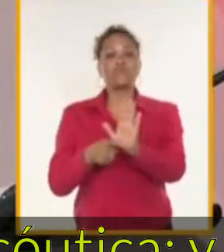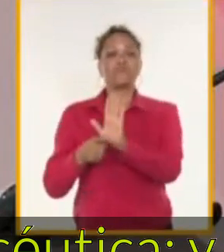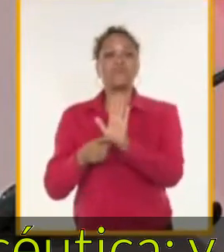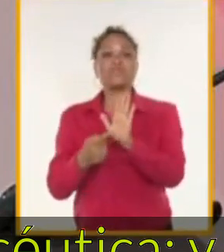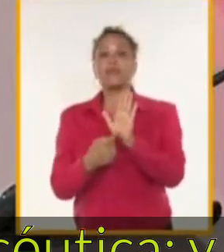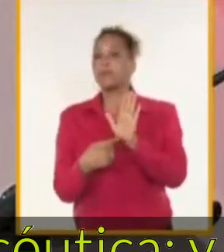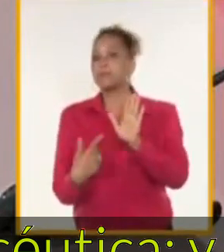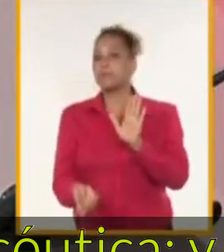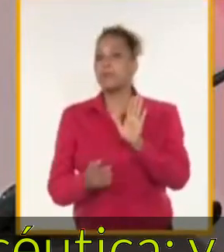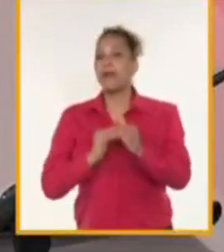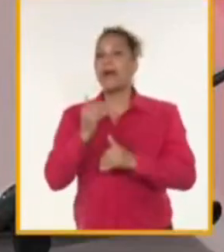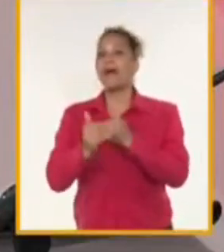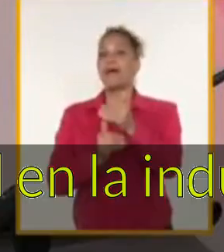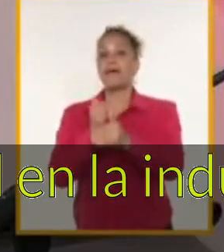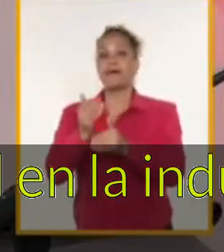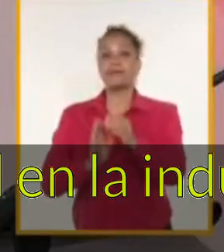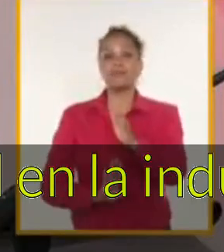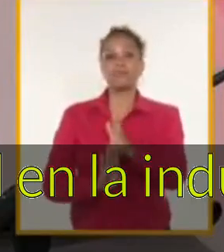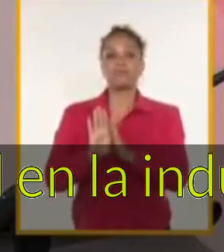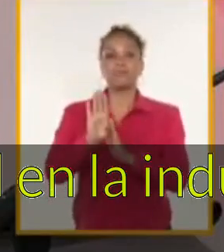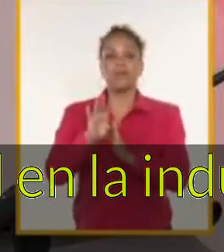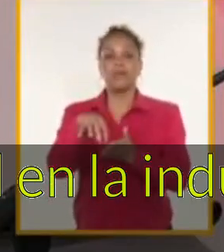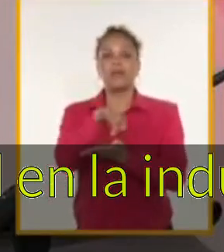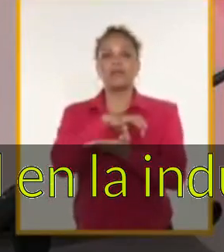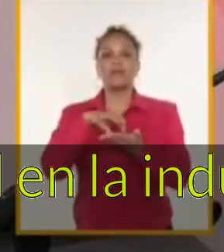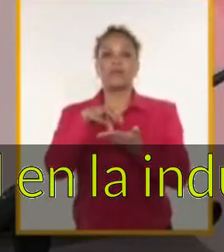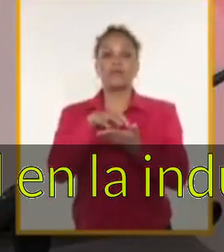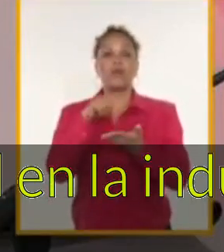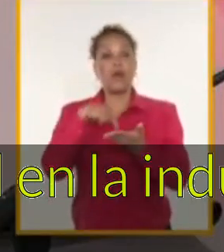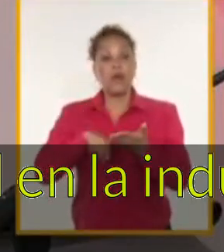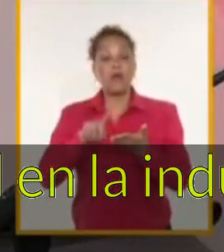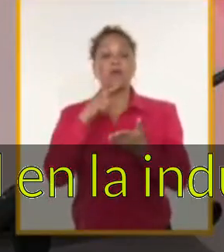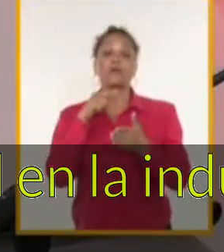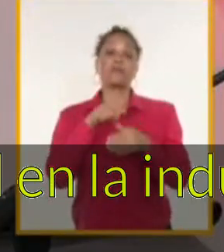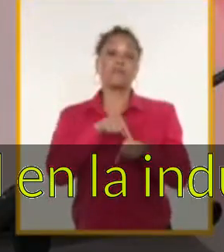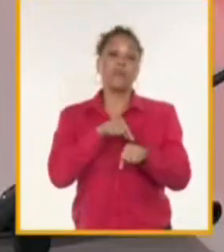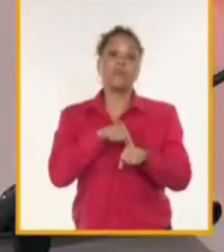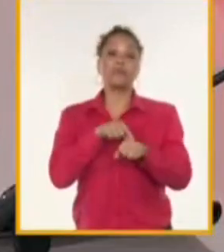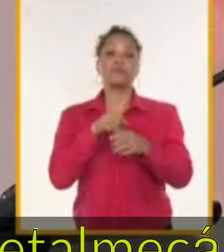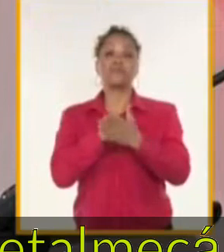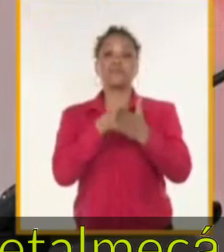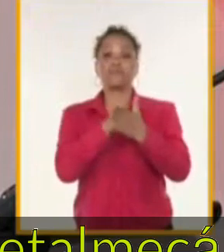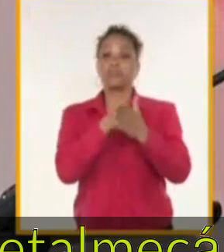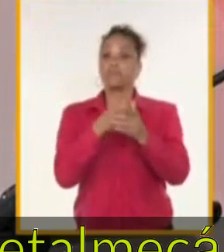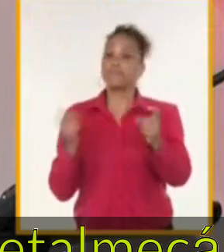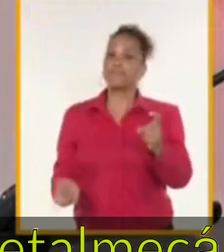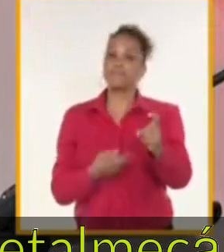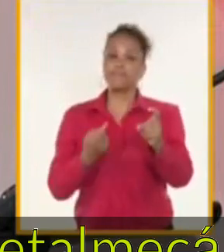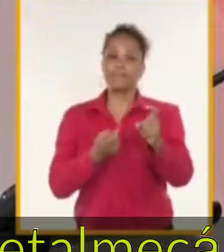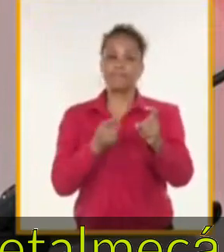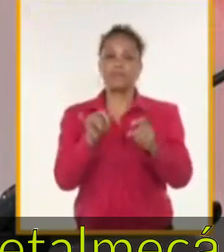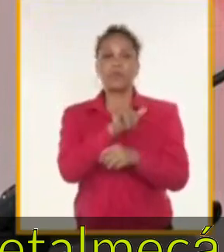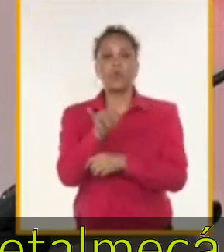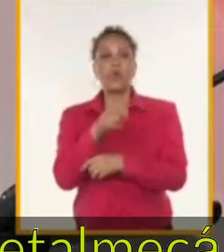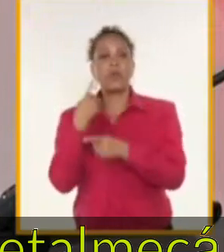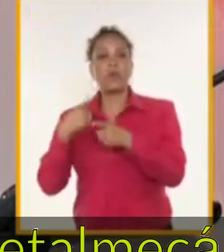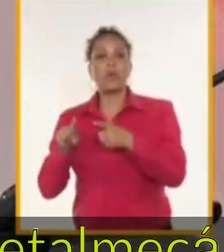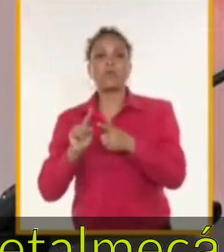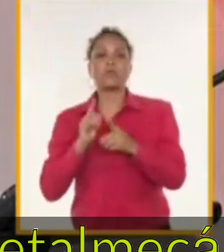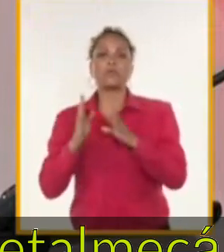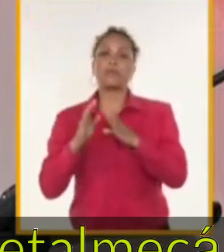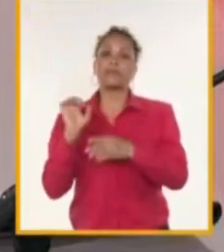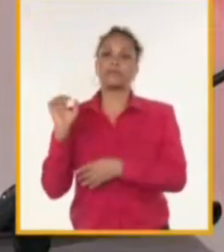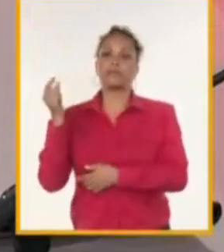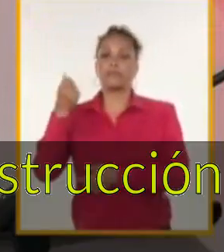de esa zona que tiene que enfrentar en estos momentos los mismos desafíos del resto de la economía cubana.